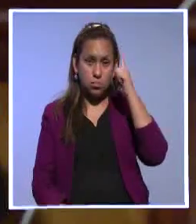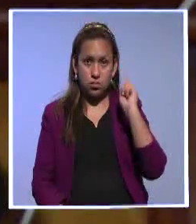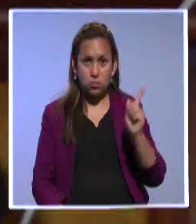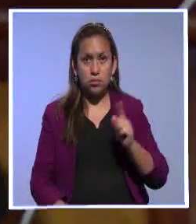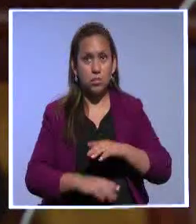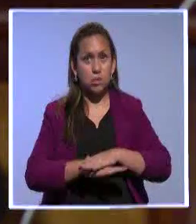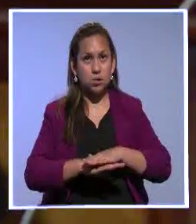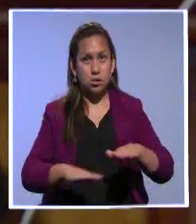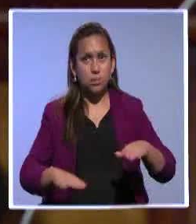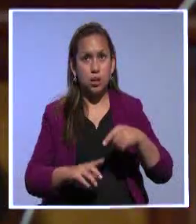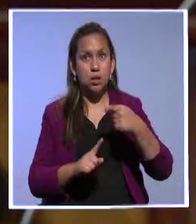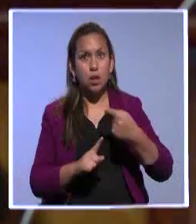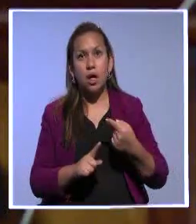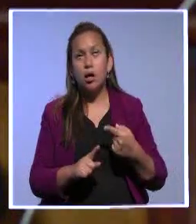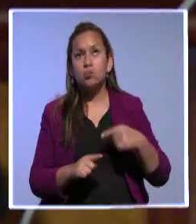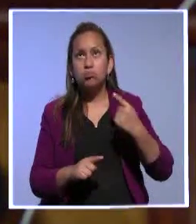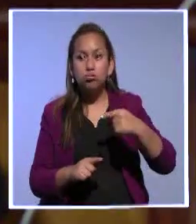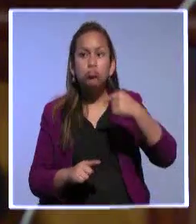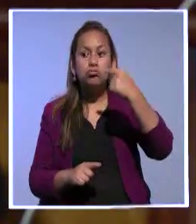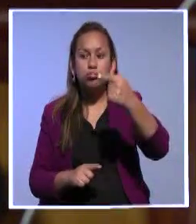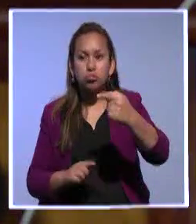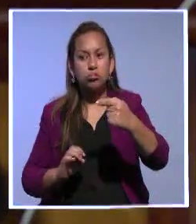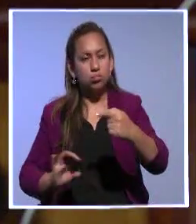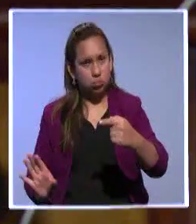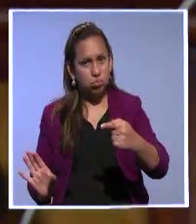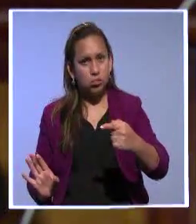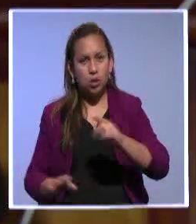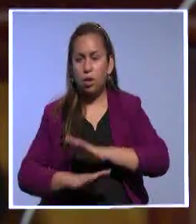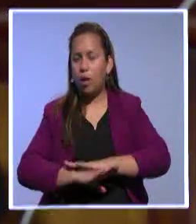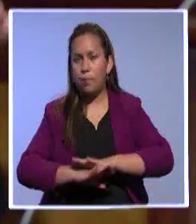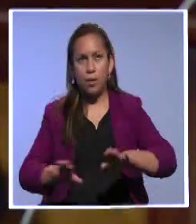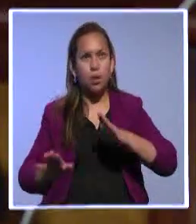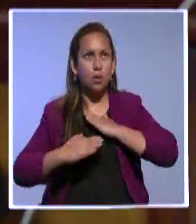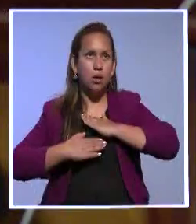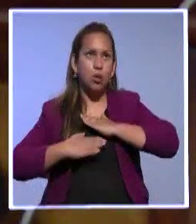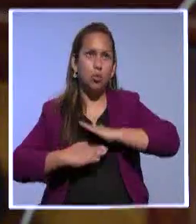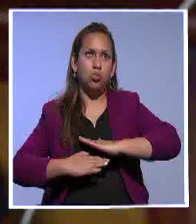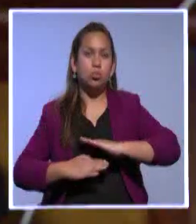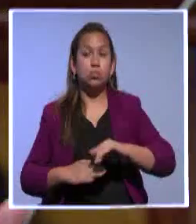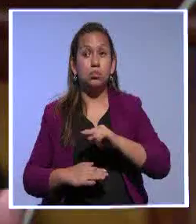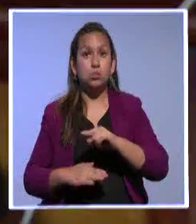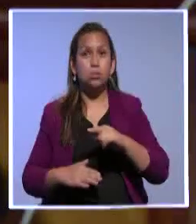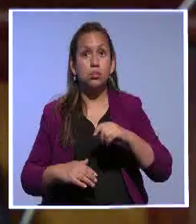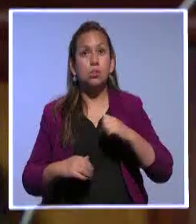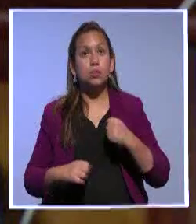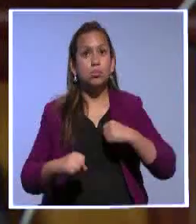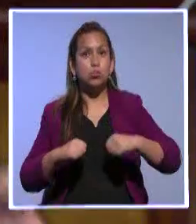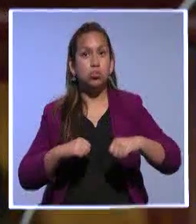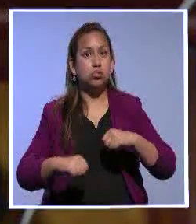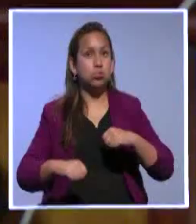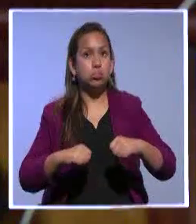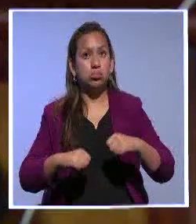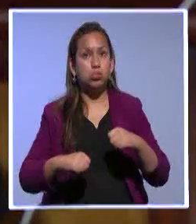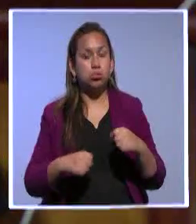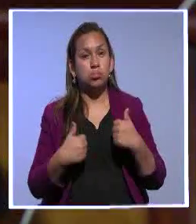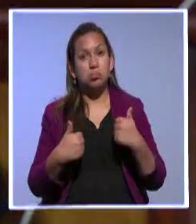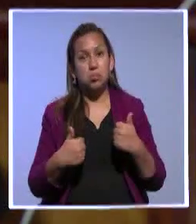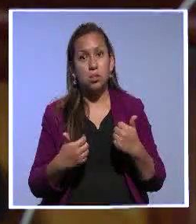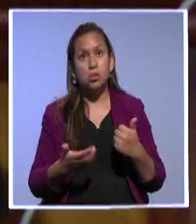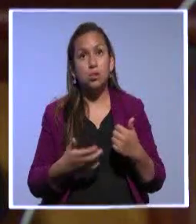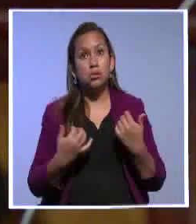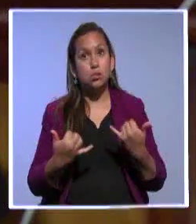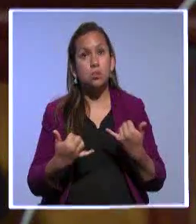terminan en pocos meses. Y evidentemente, por muy bien que hayan hecho las cosas que no lo han hecho, pues ahí ven ustedes las consecuencias